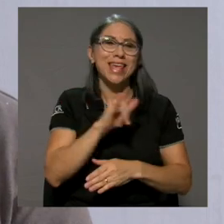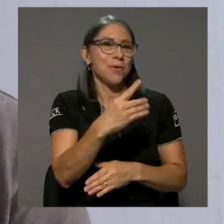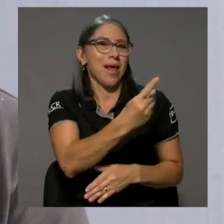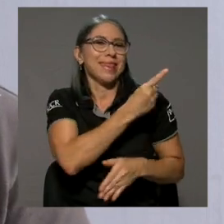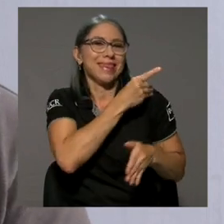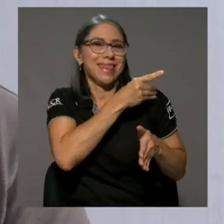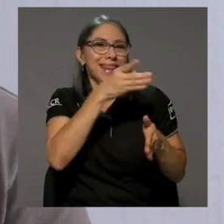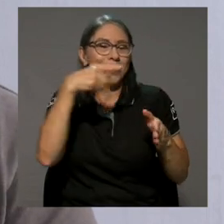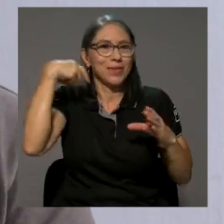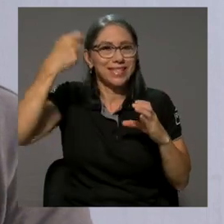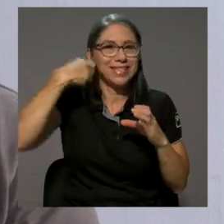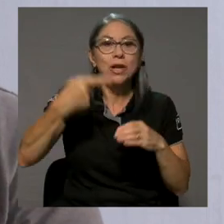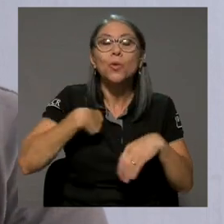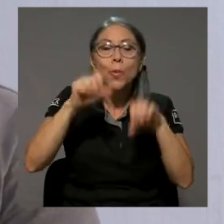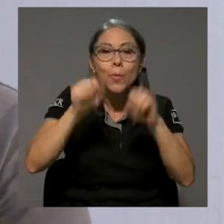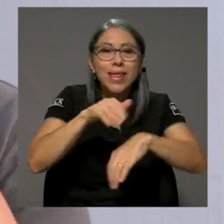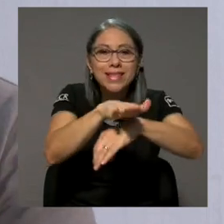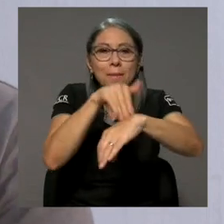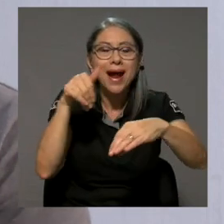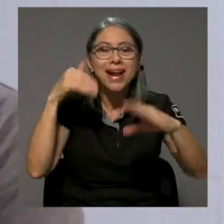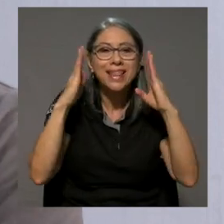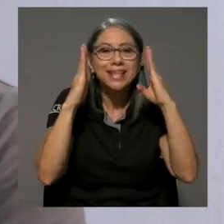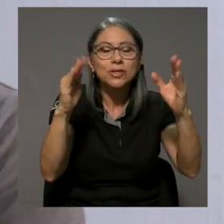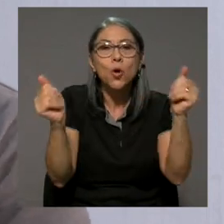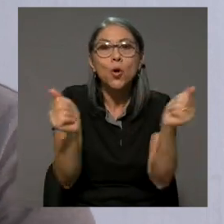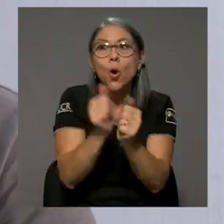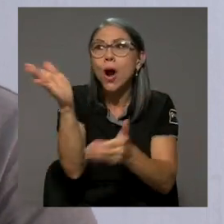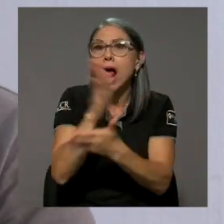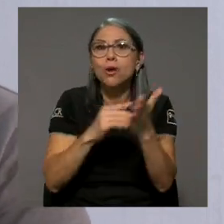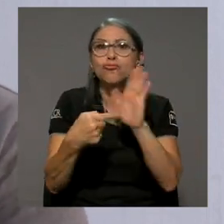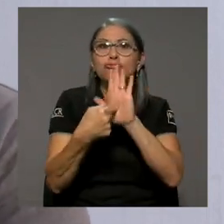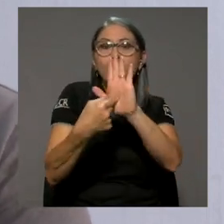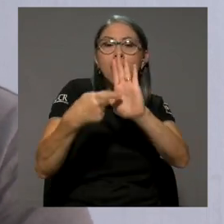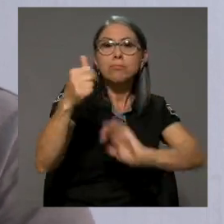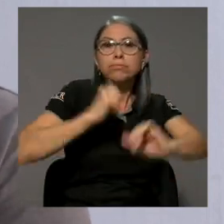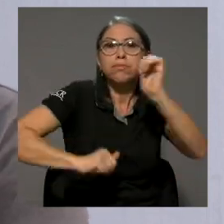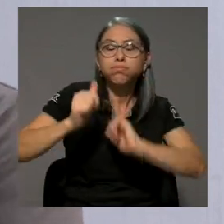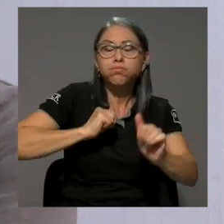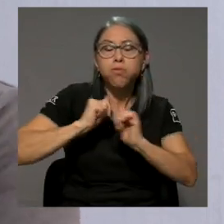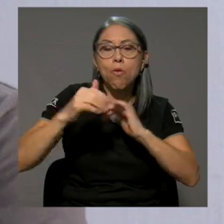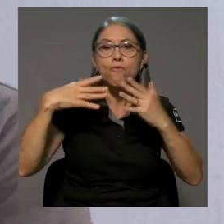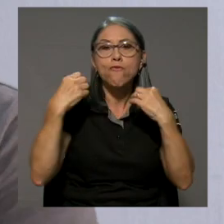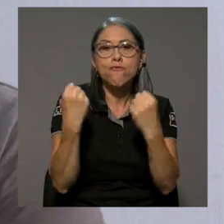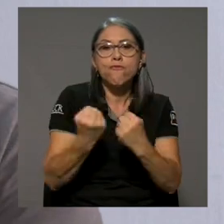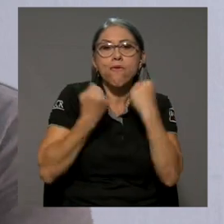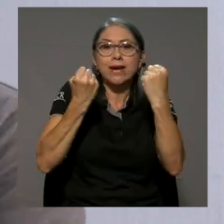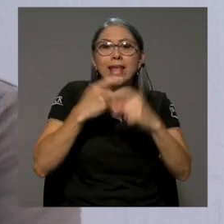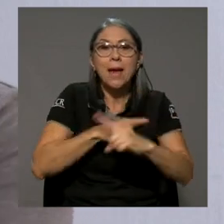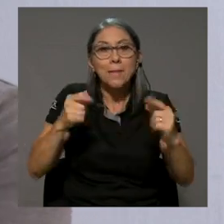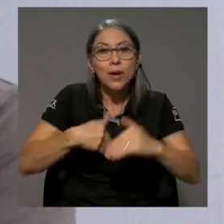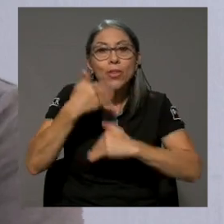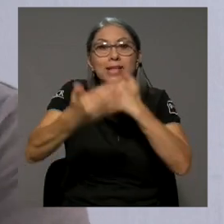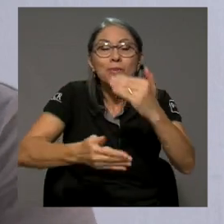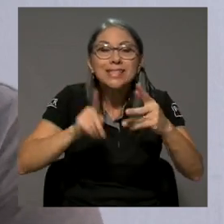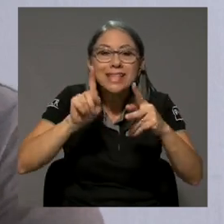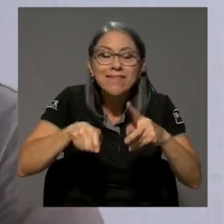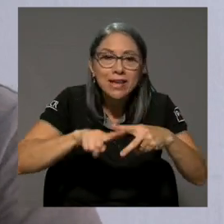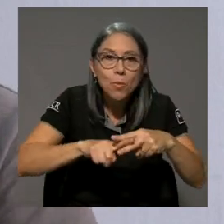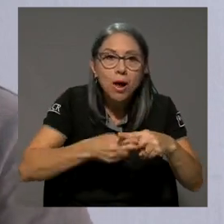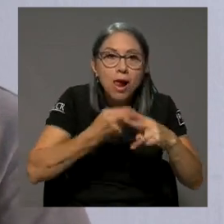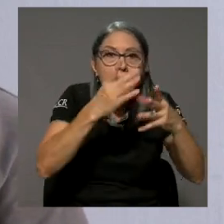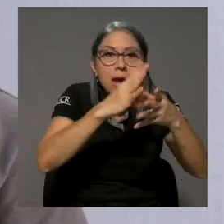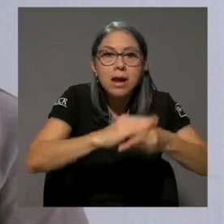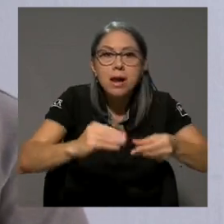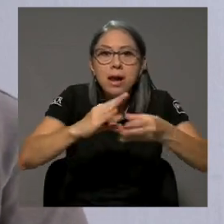uno puede llamar la atención con una escena muy fuerte, pero luego tiene que ir hilando una historia que él juegue con el